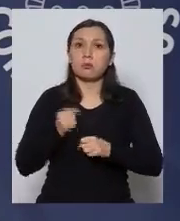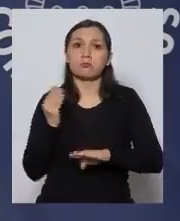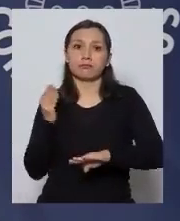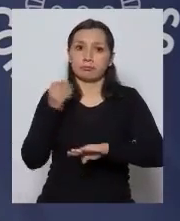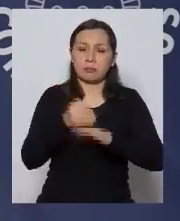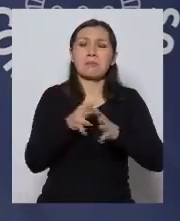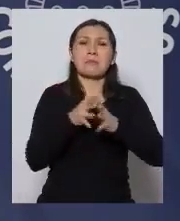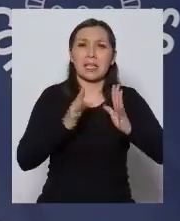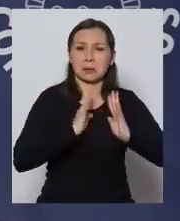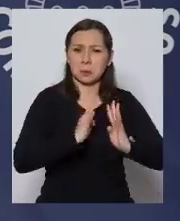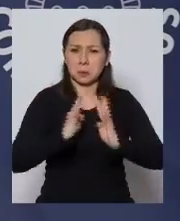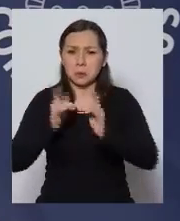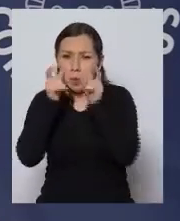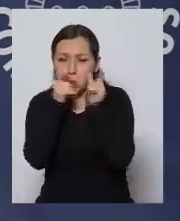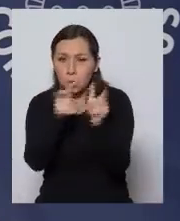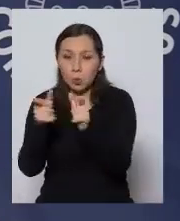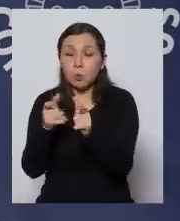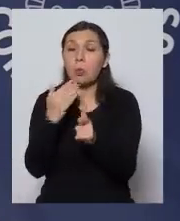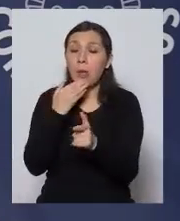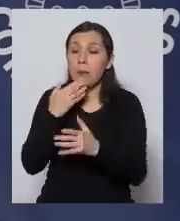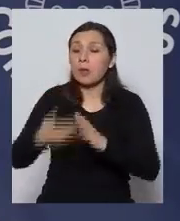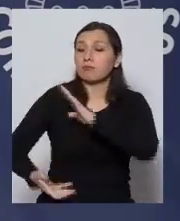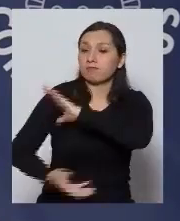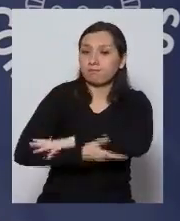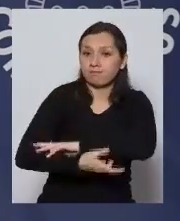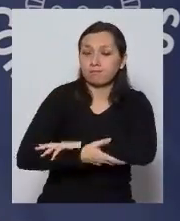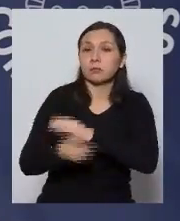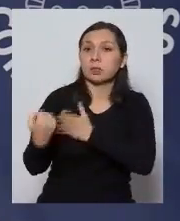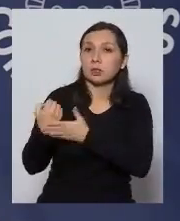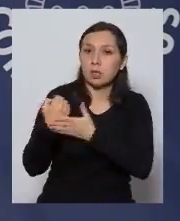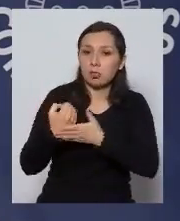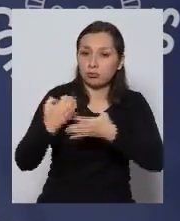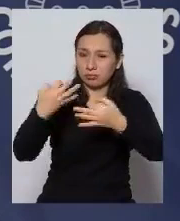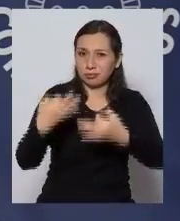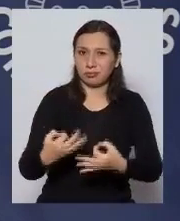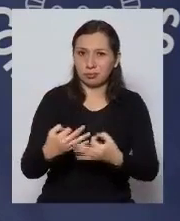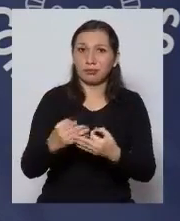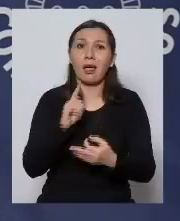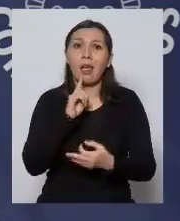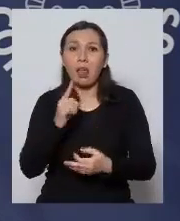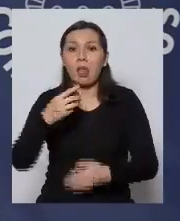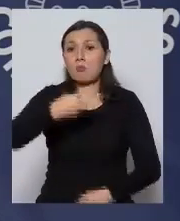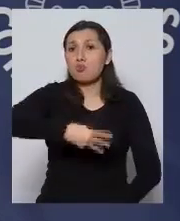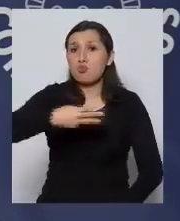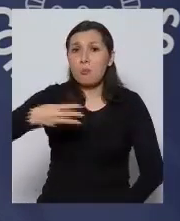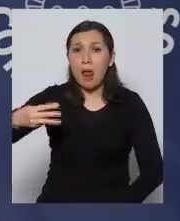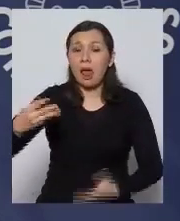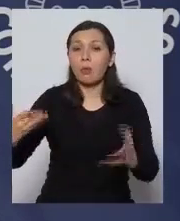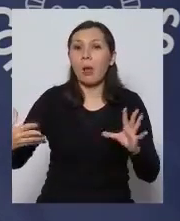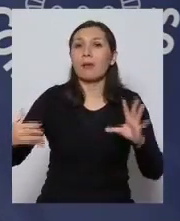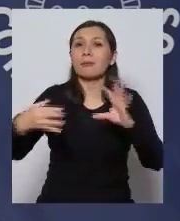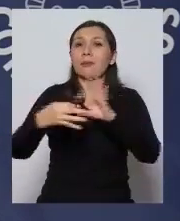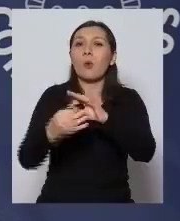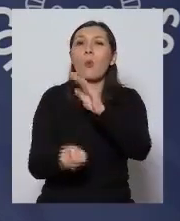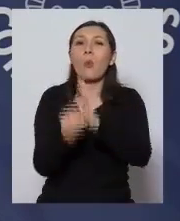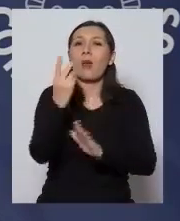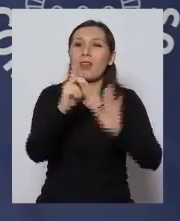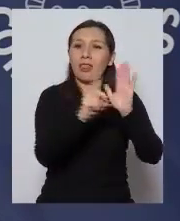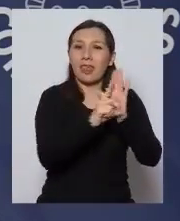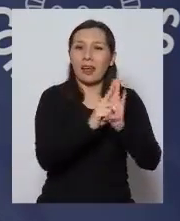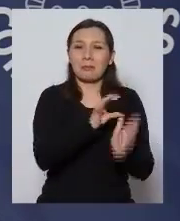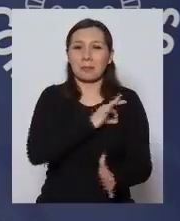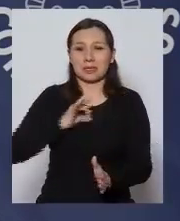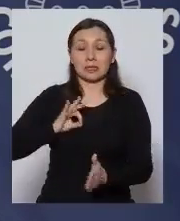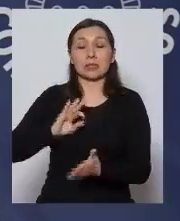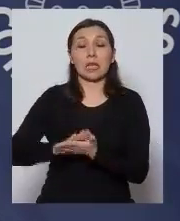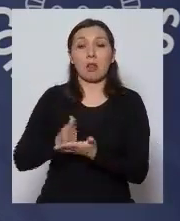vigilancia hemos establecido una colaboración que está siendo efectiva con los municipios a raíz del decreto del Ministerio de